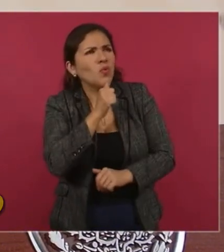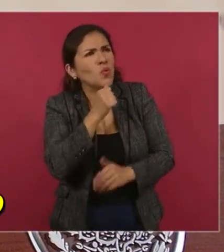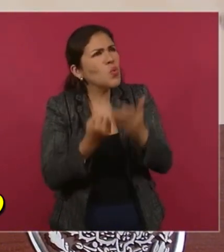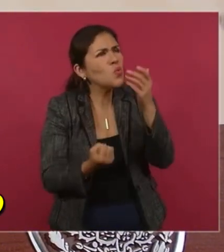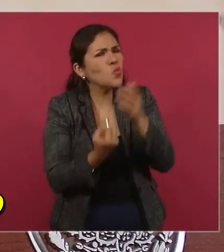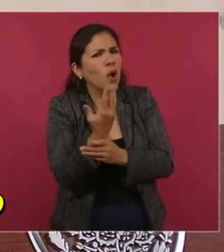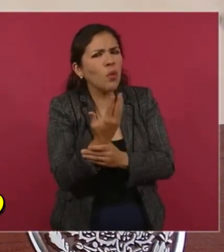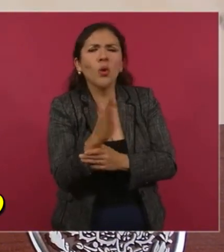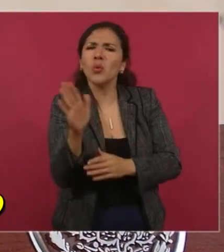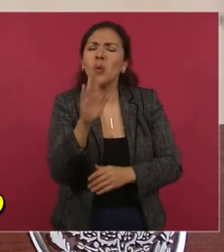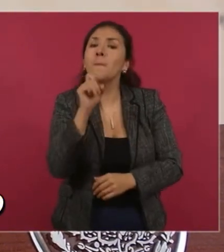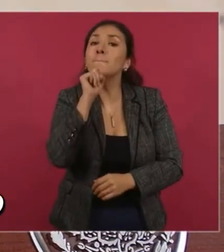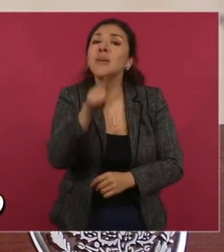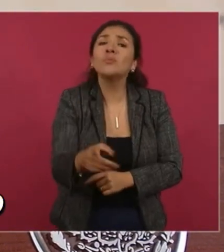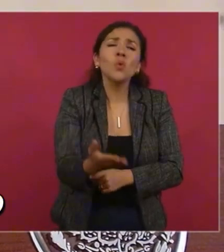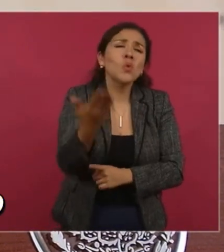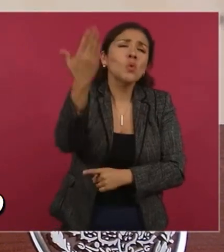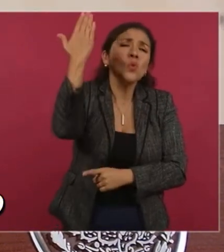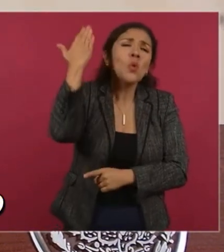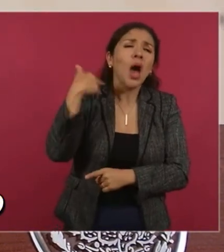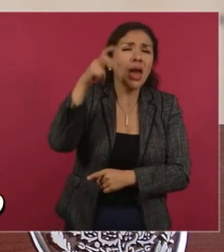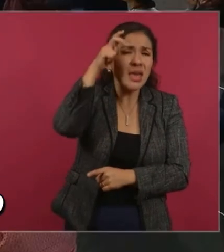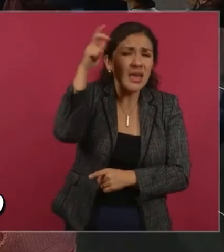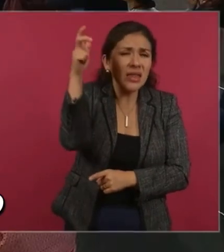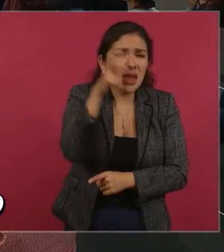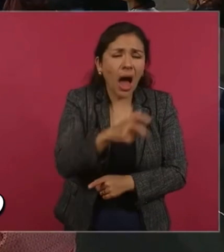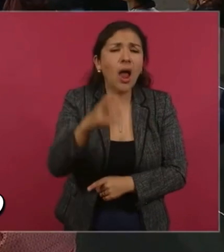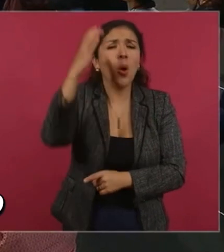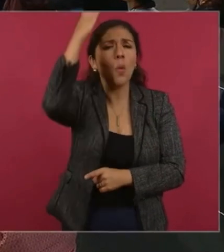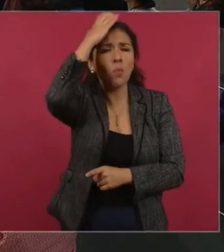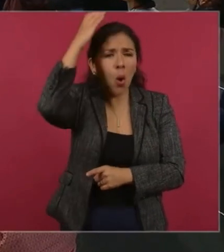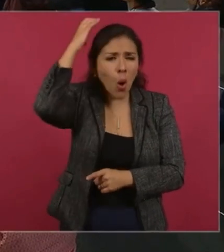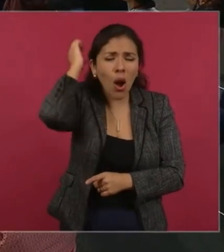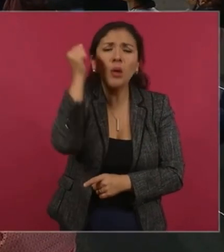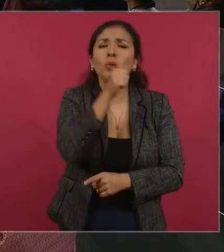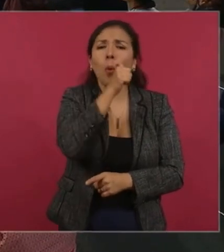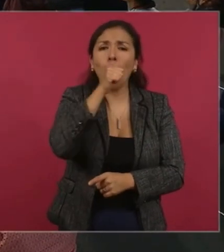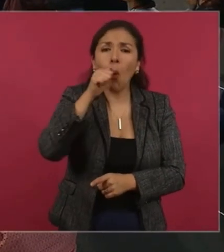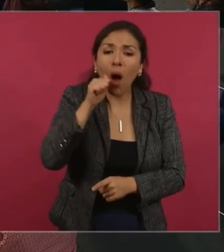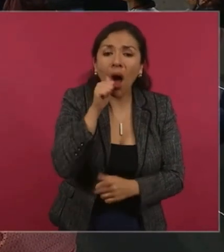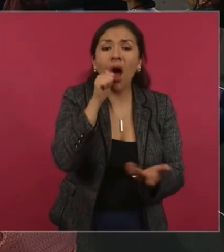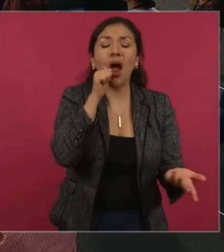por lo que luchó Hidalgo, Morelos, Juárez,